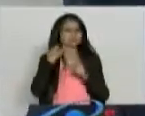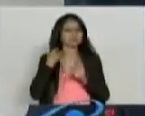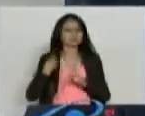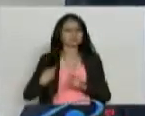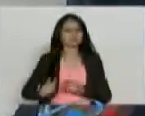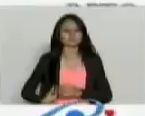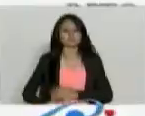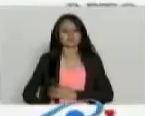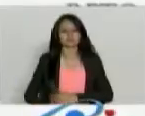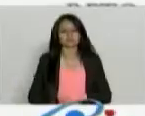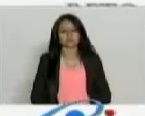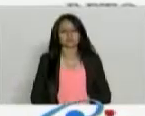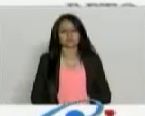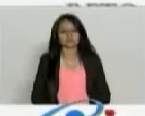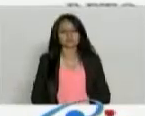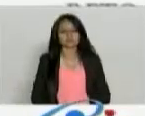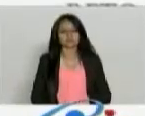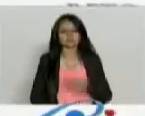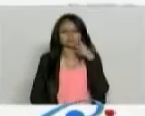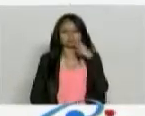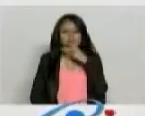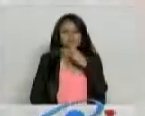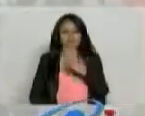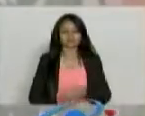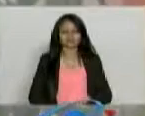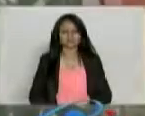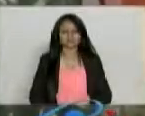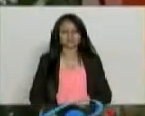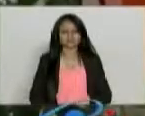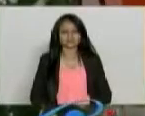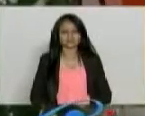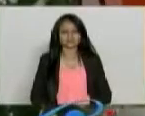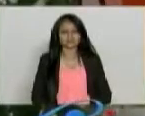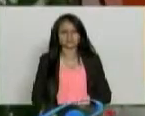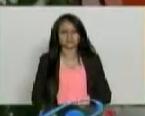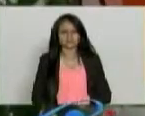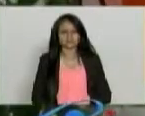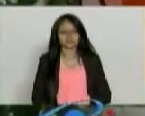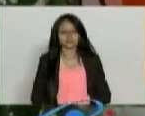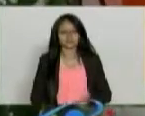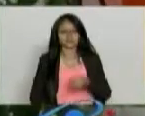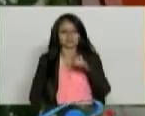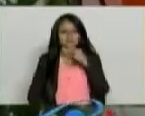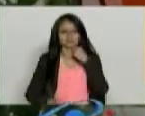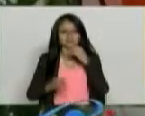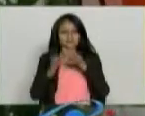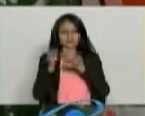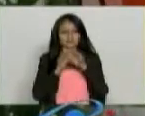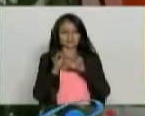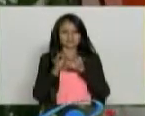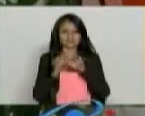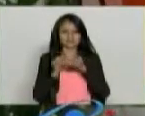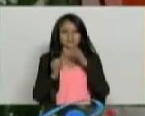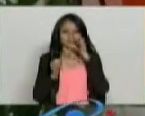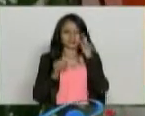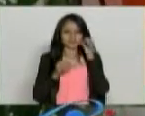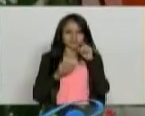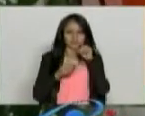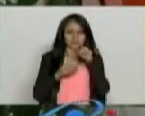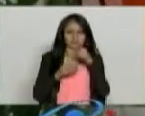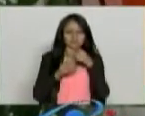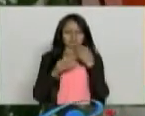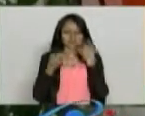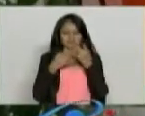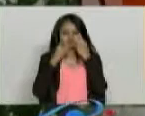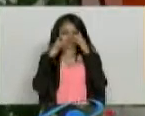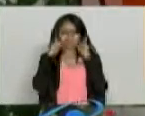pero muchísimo a la gente. Ahí estamos. Deepak Chopra y Kala, ahí está el video de